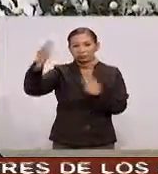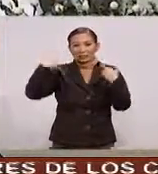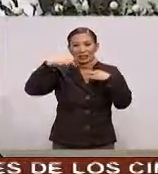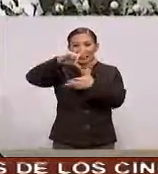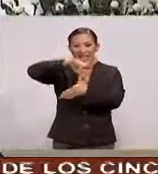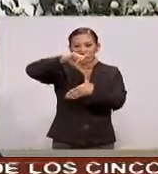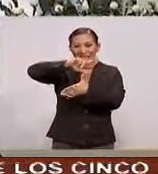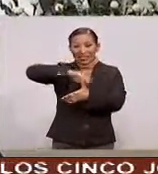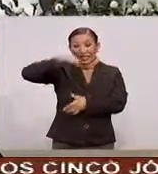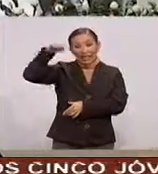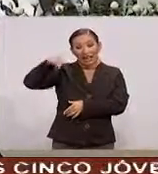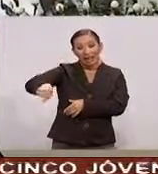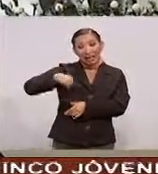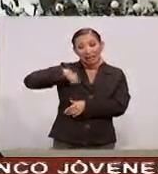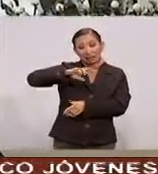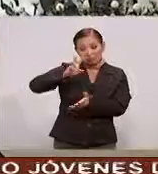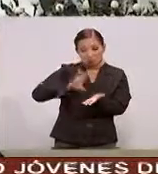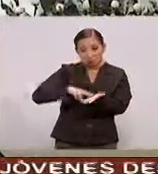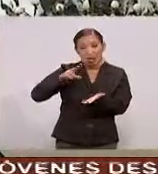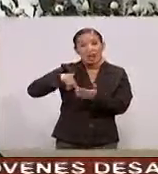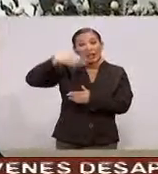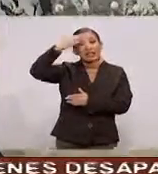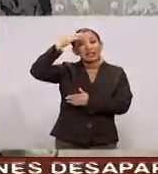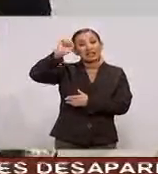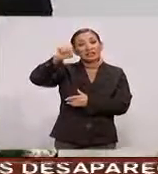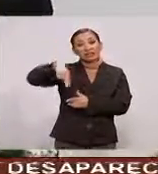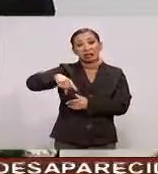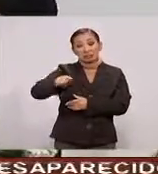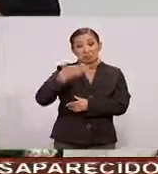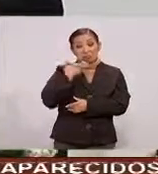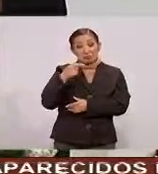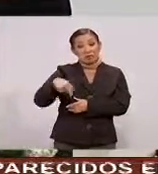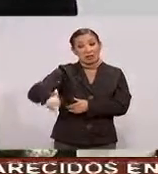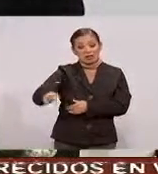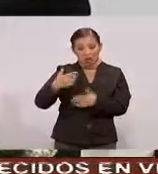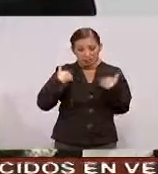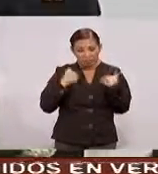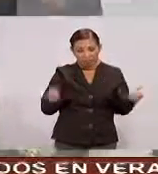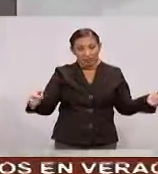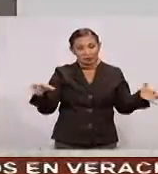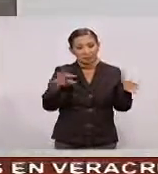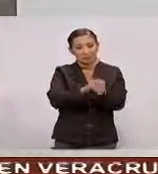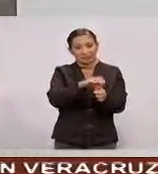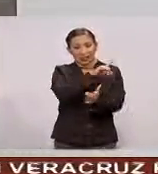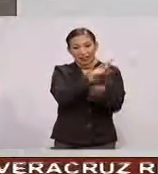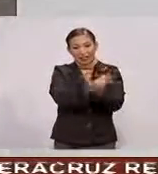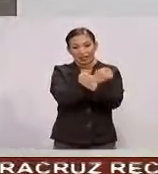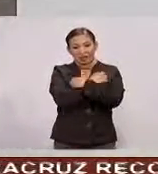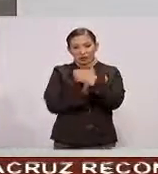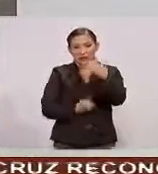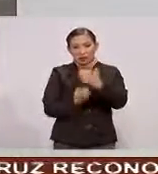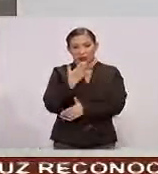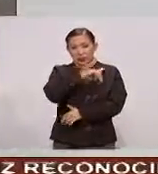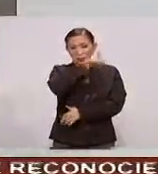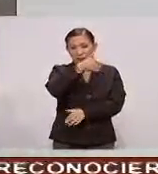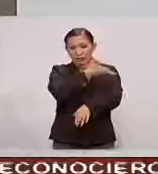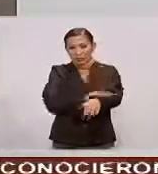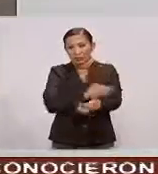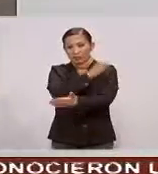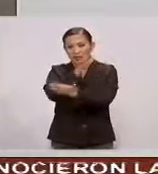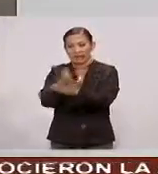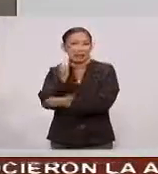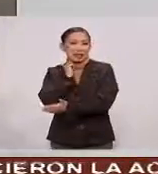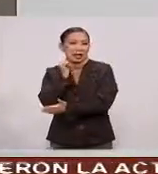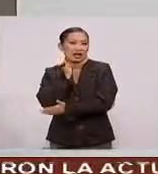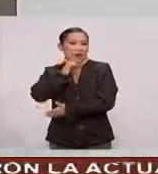en América Latina Ahí reconoció Al líder del CENTE Juan Díaz de la Torre Por entender Y sumarse a la reforma educativa Por la tarde Acudió al